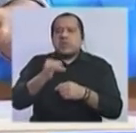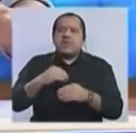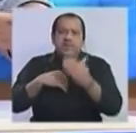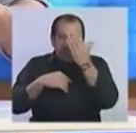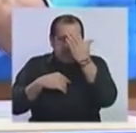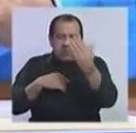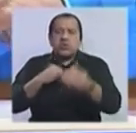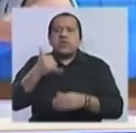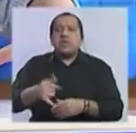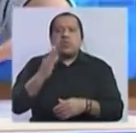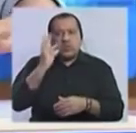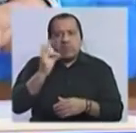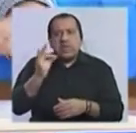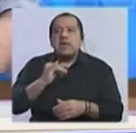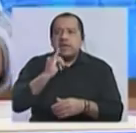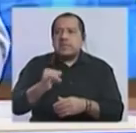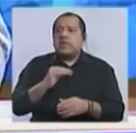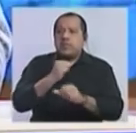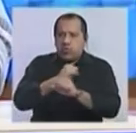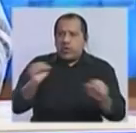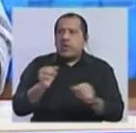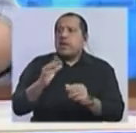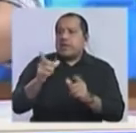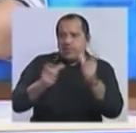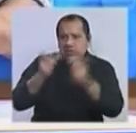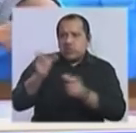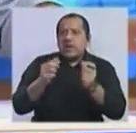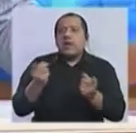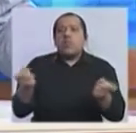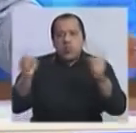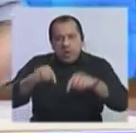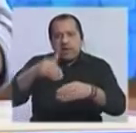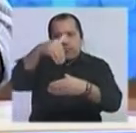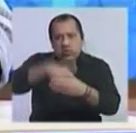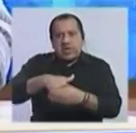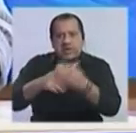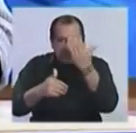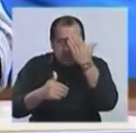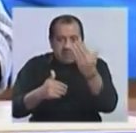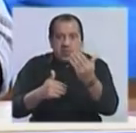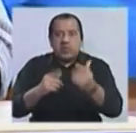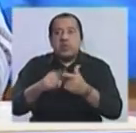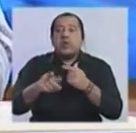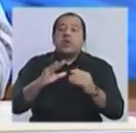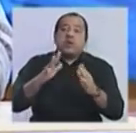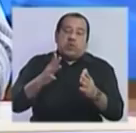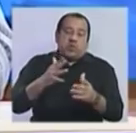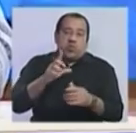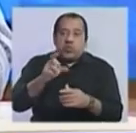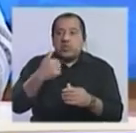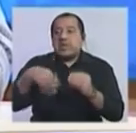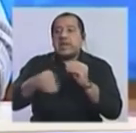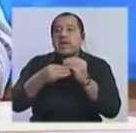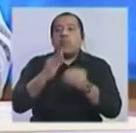de captar votos para el ballotage en todo el espectro. Obviamente si agregamos el Partido